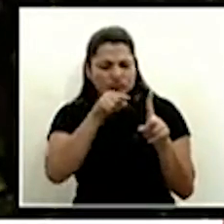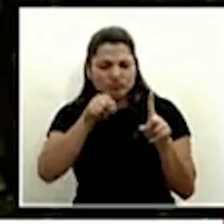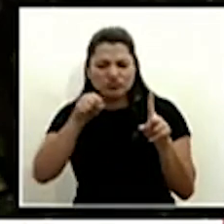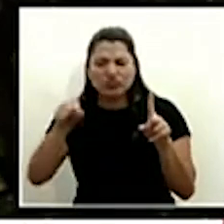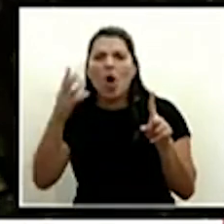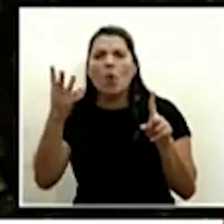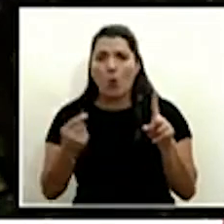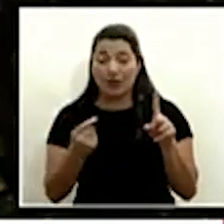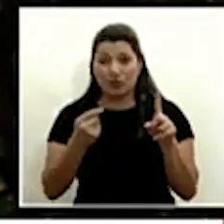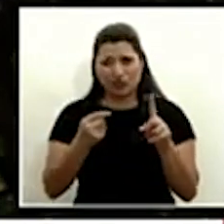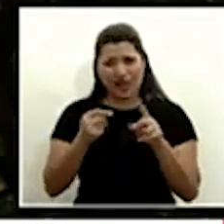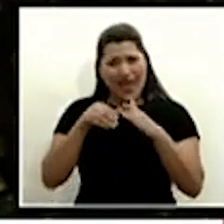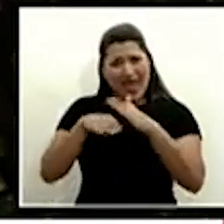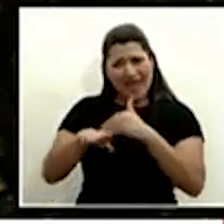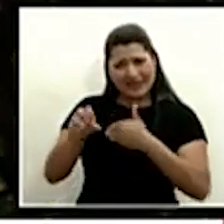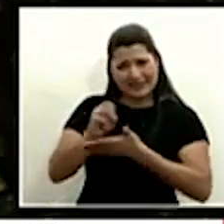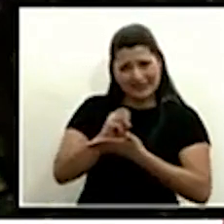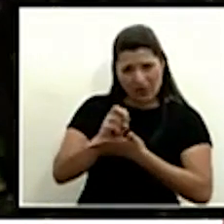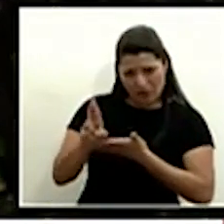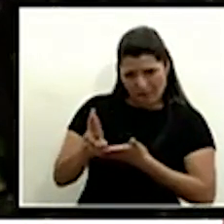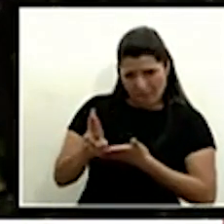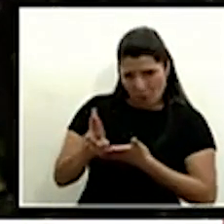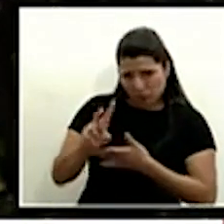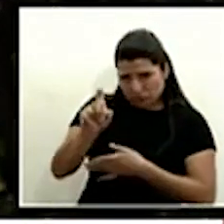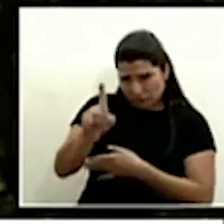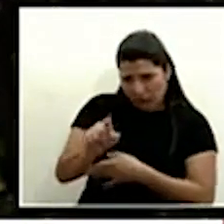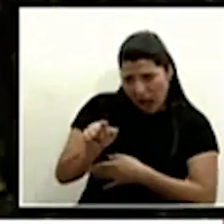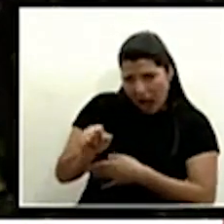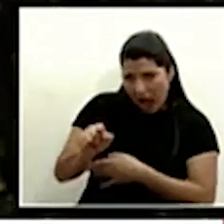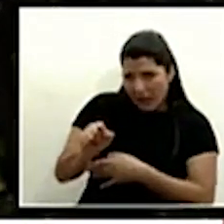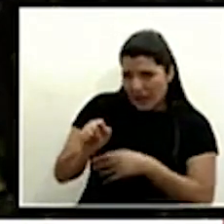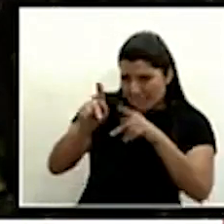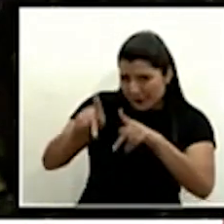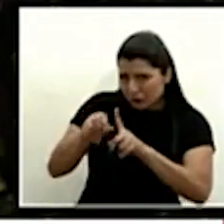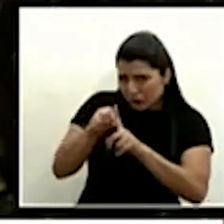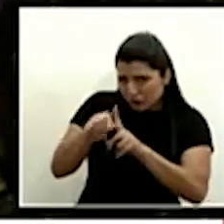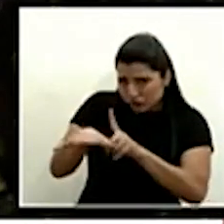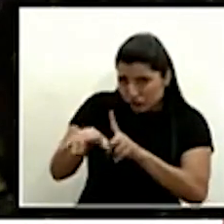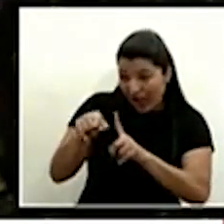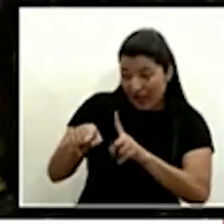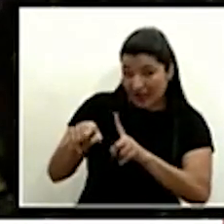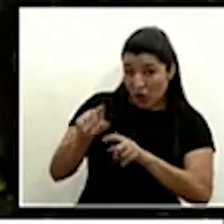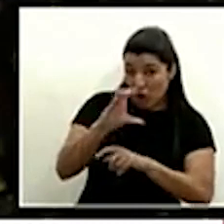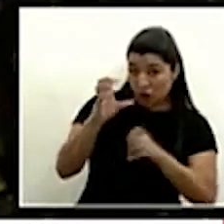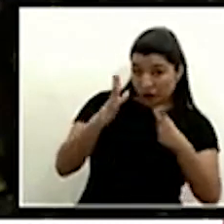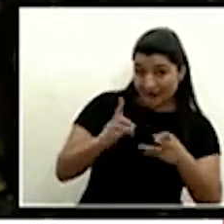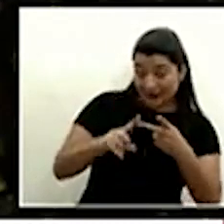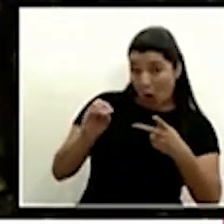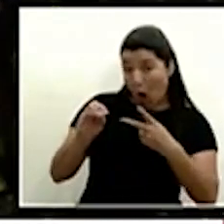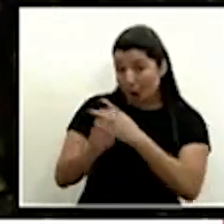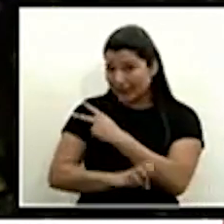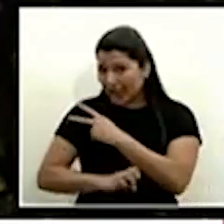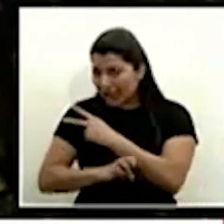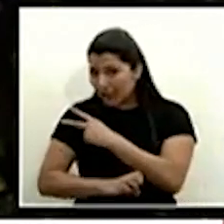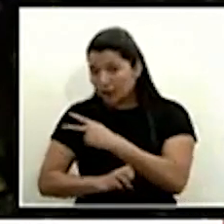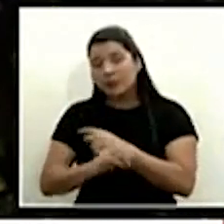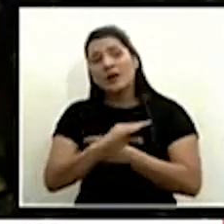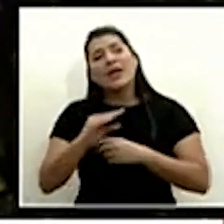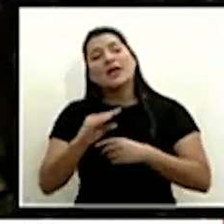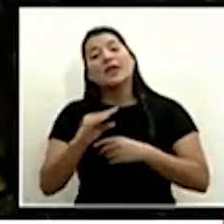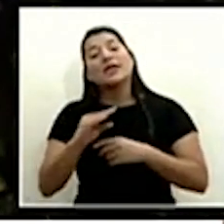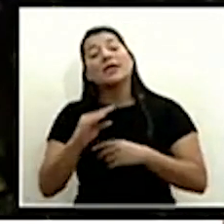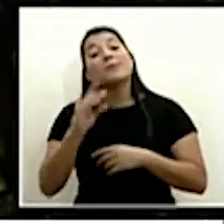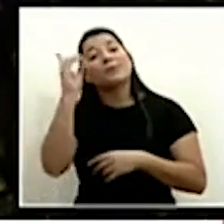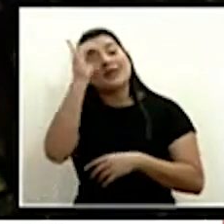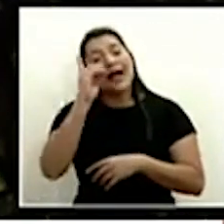un aumento muy importante si aquí hay clúster si son nacionales o son extranjeros y don Daniel ustedes